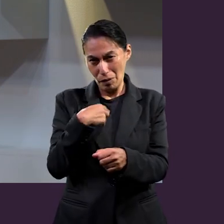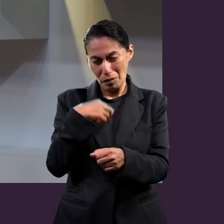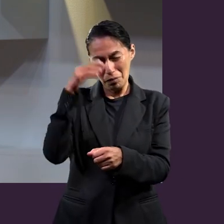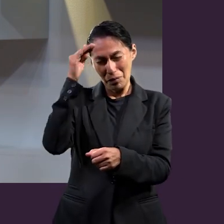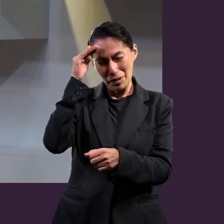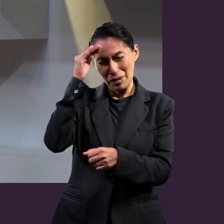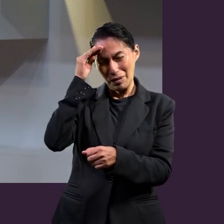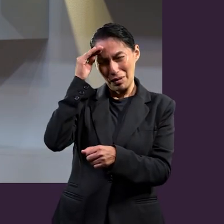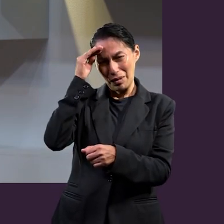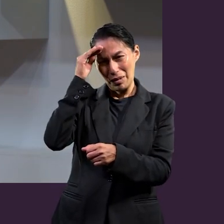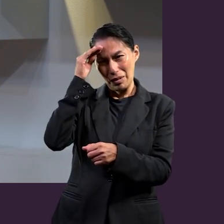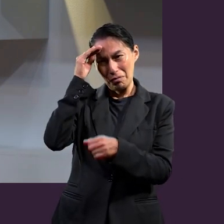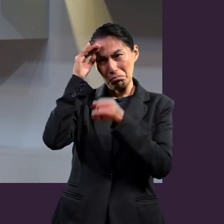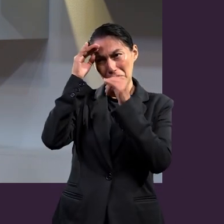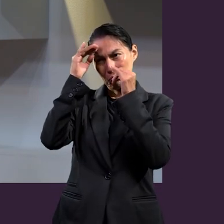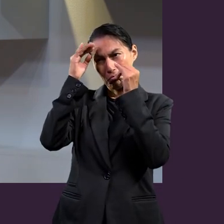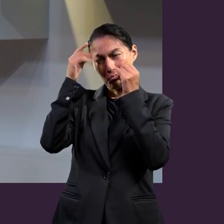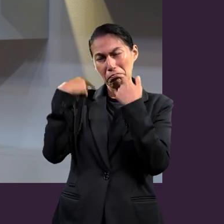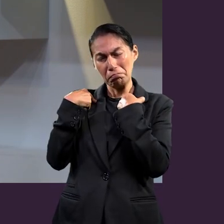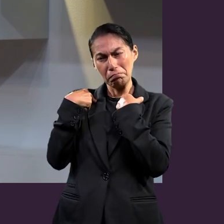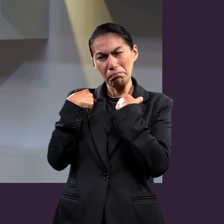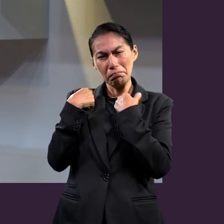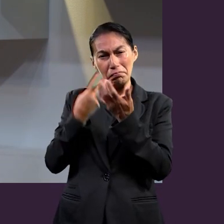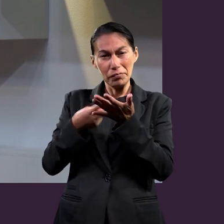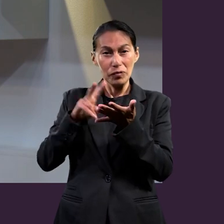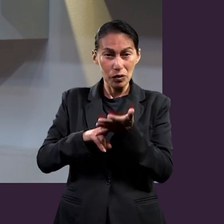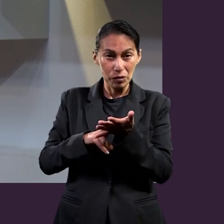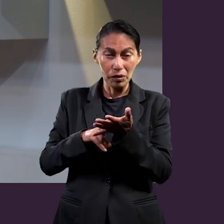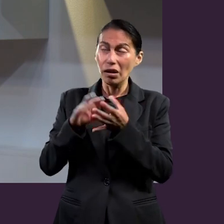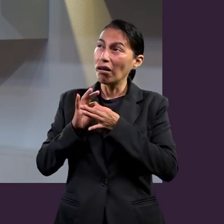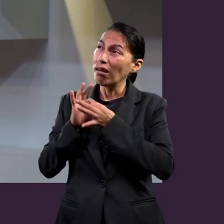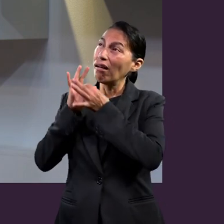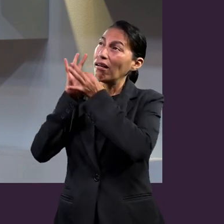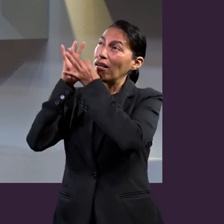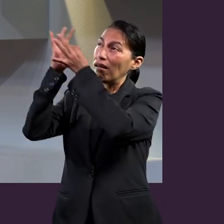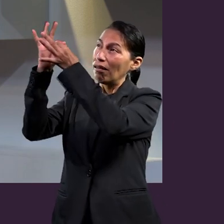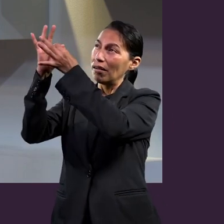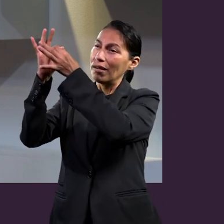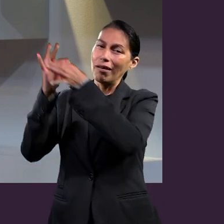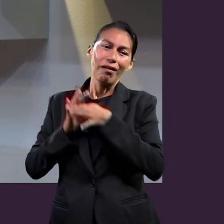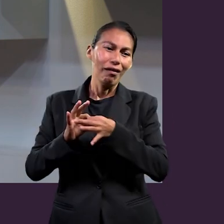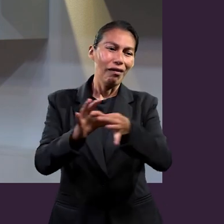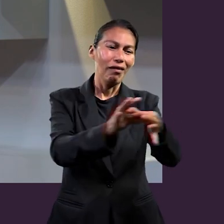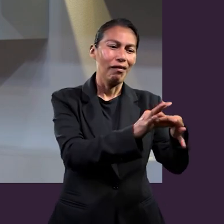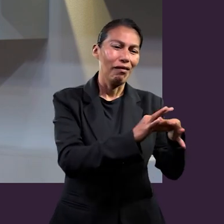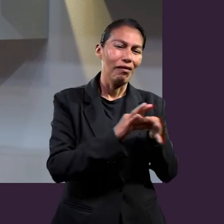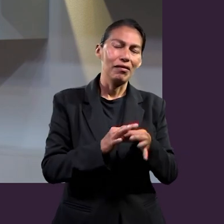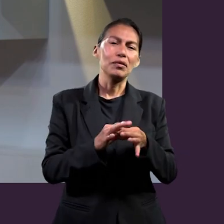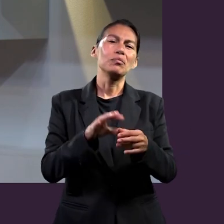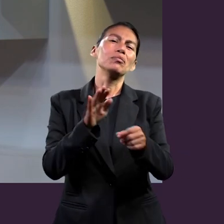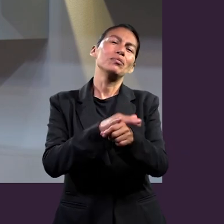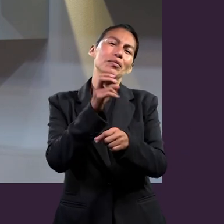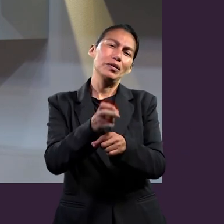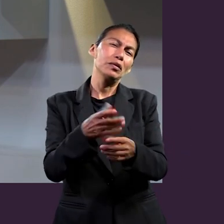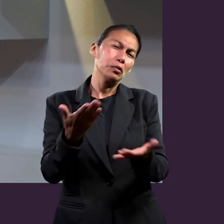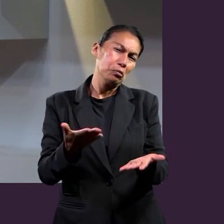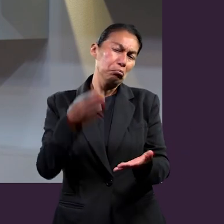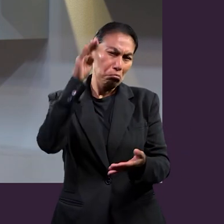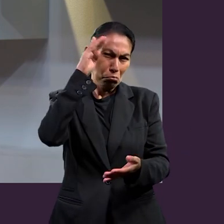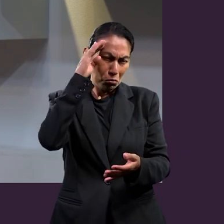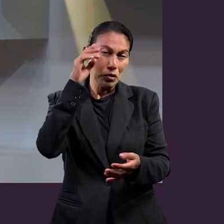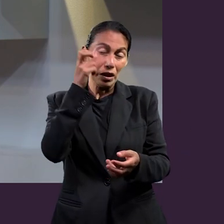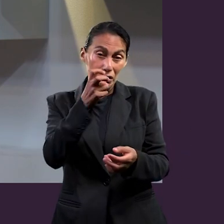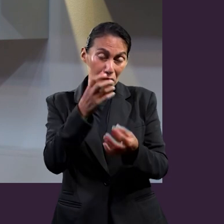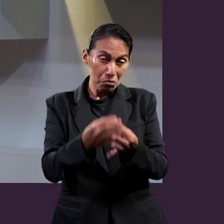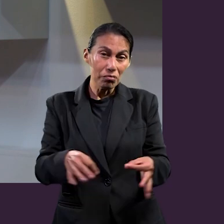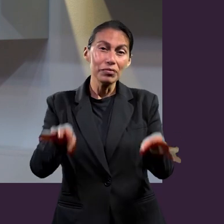pensaba en identidad doble. Así que, pienso que esa sería la manera como yo cerraría este repaso de la lección, porque